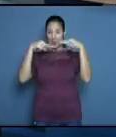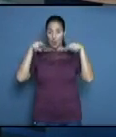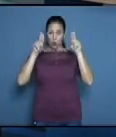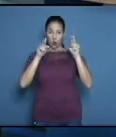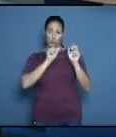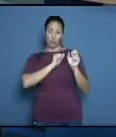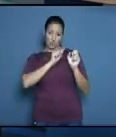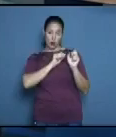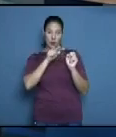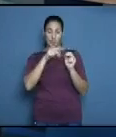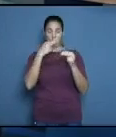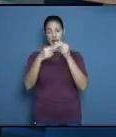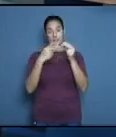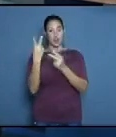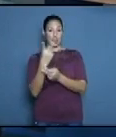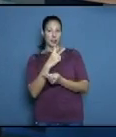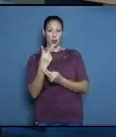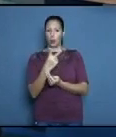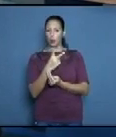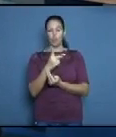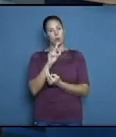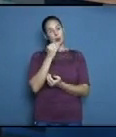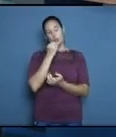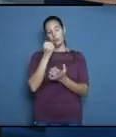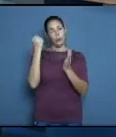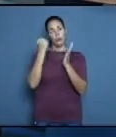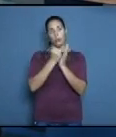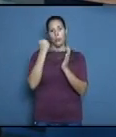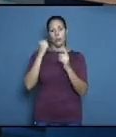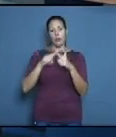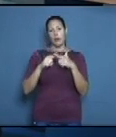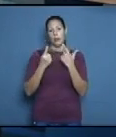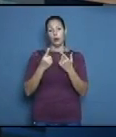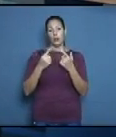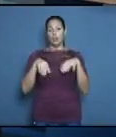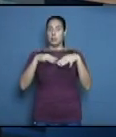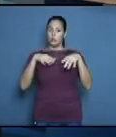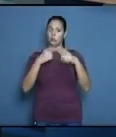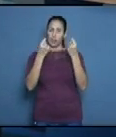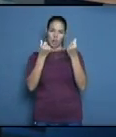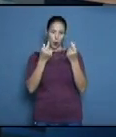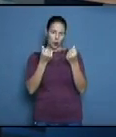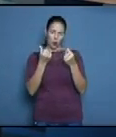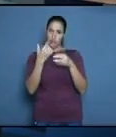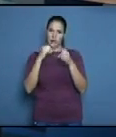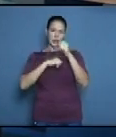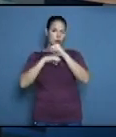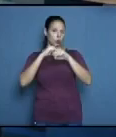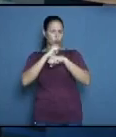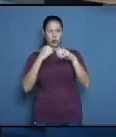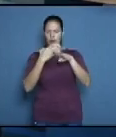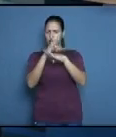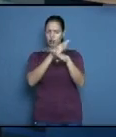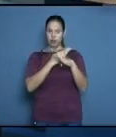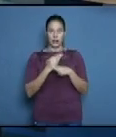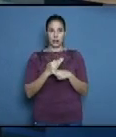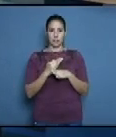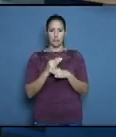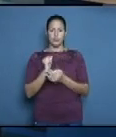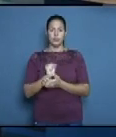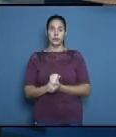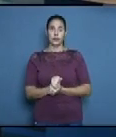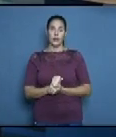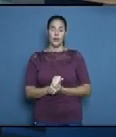no se podrá formalizar debido a obstáculos económicos y estructurales la primera en